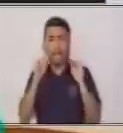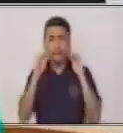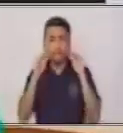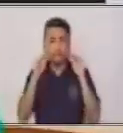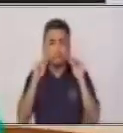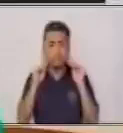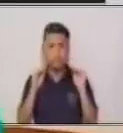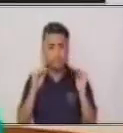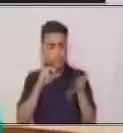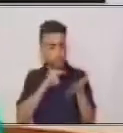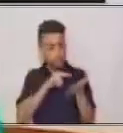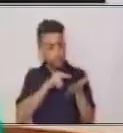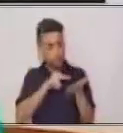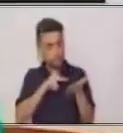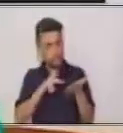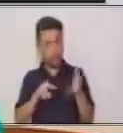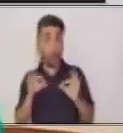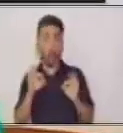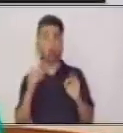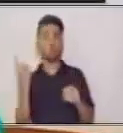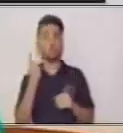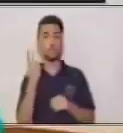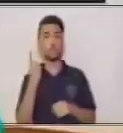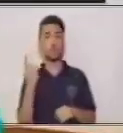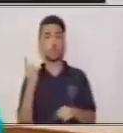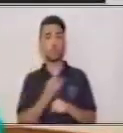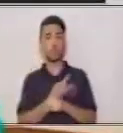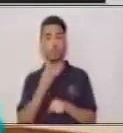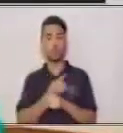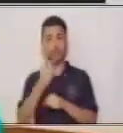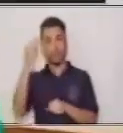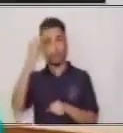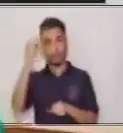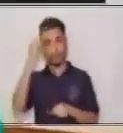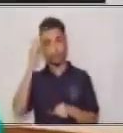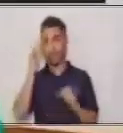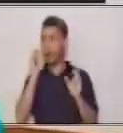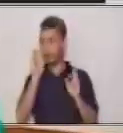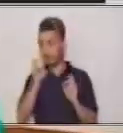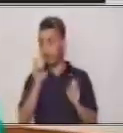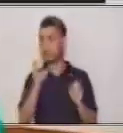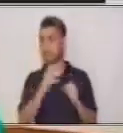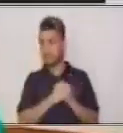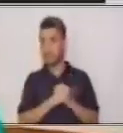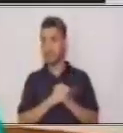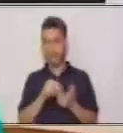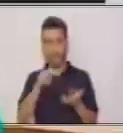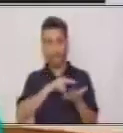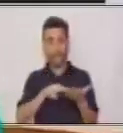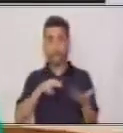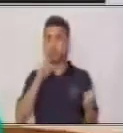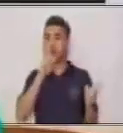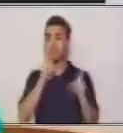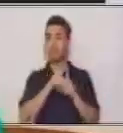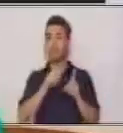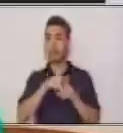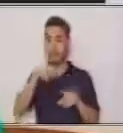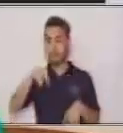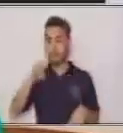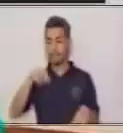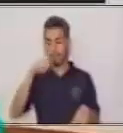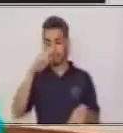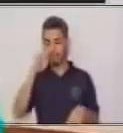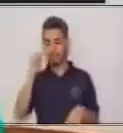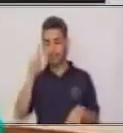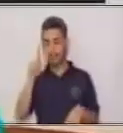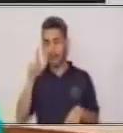Así es, de eso se trata la lectura silenciosa, que también se llama lectura mental. Utilizamos